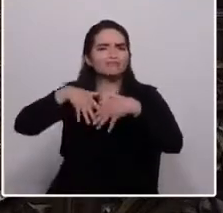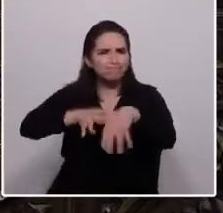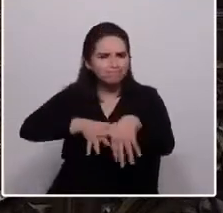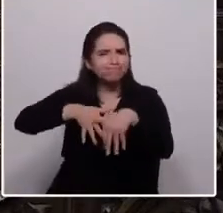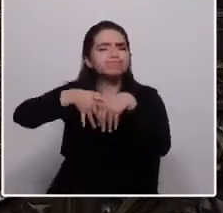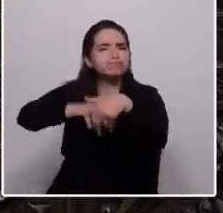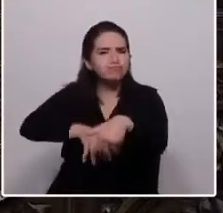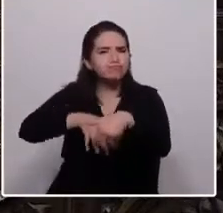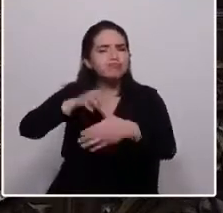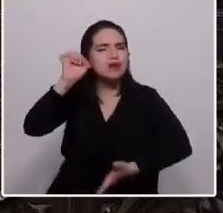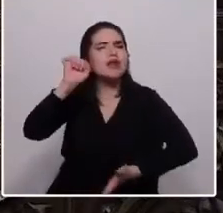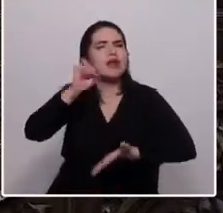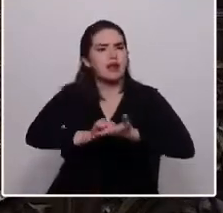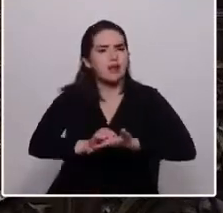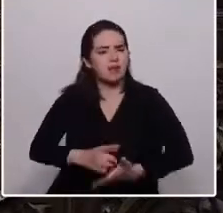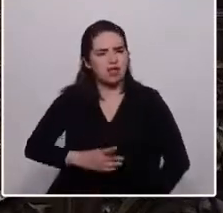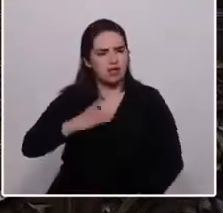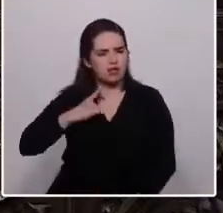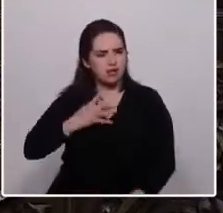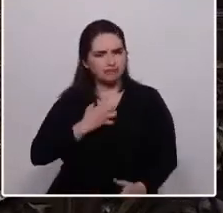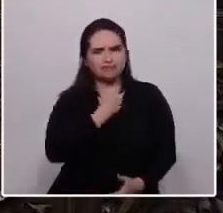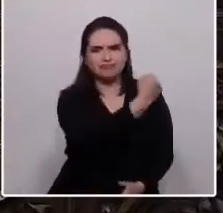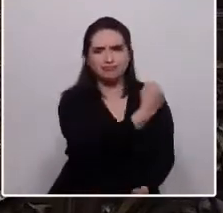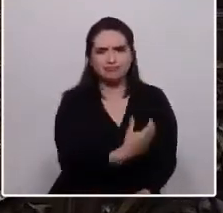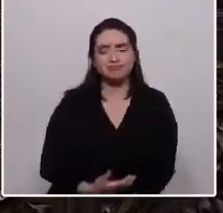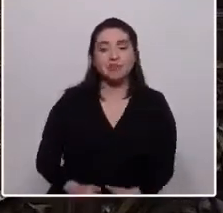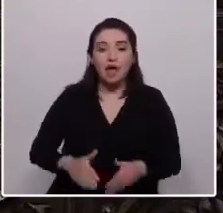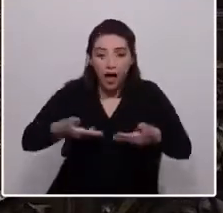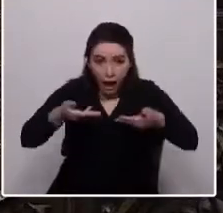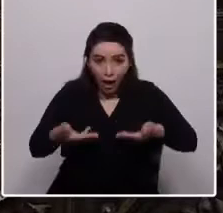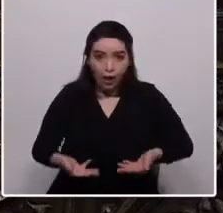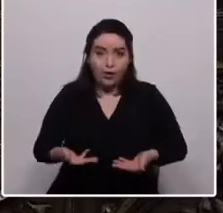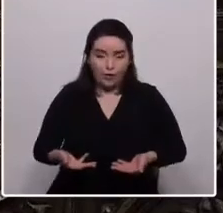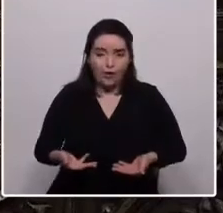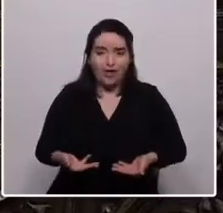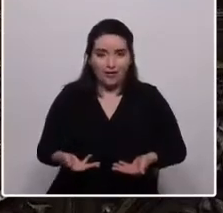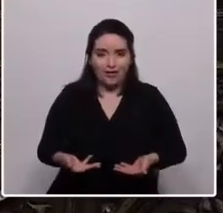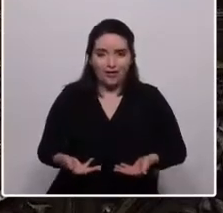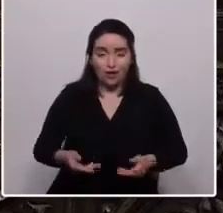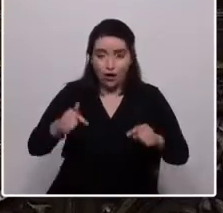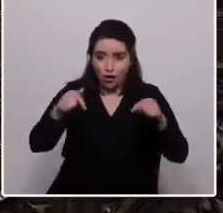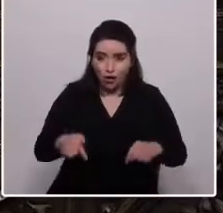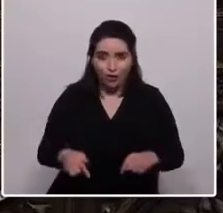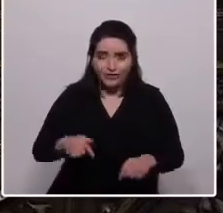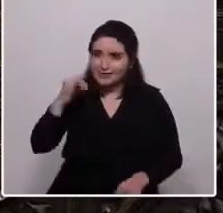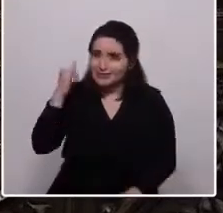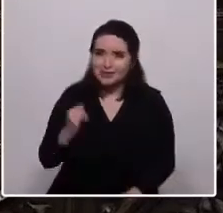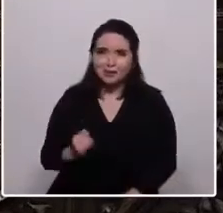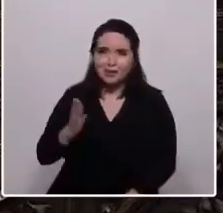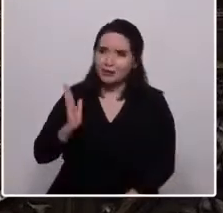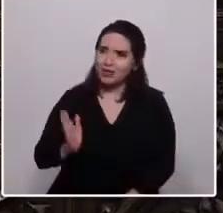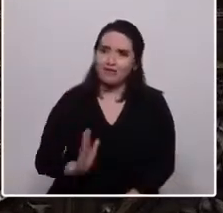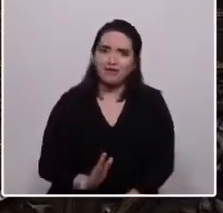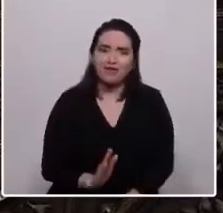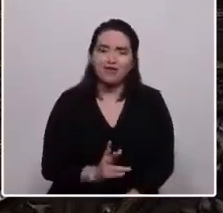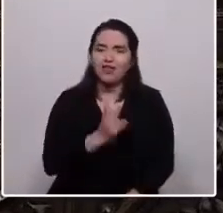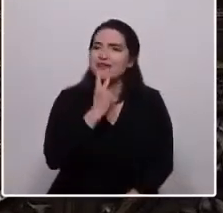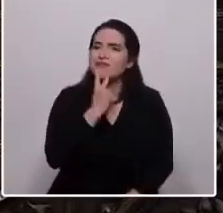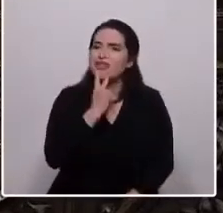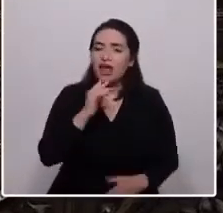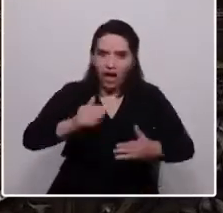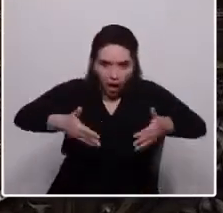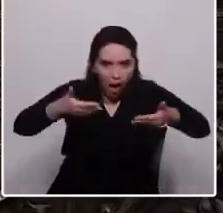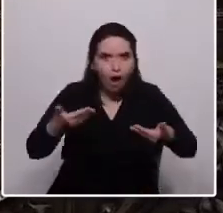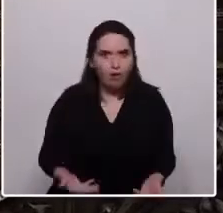para reclamar la dignidad robada. Y es ahora, porque hoy es siempre todavía, toda la vida es ahora.